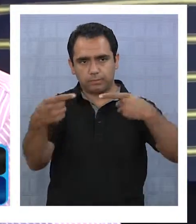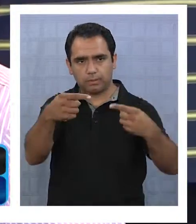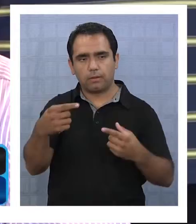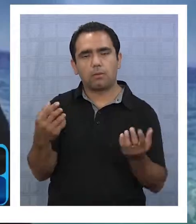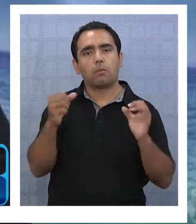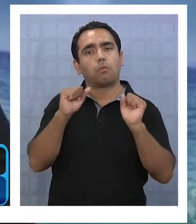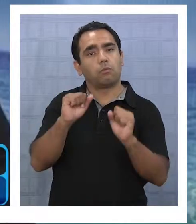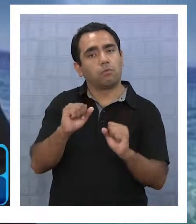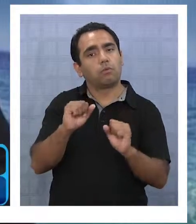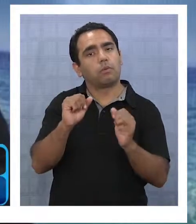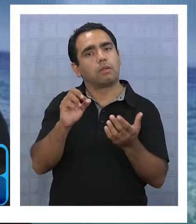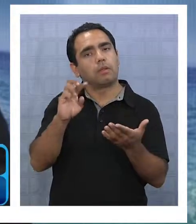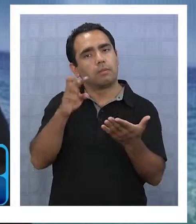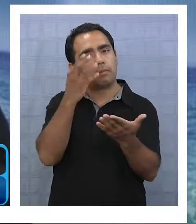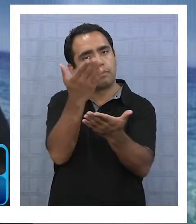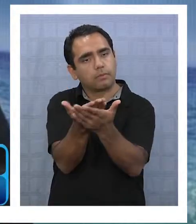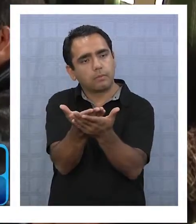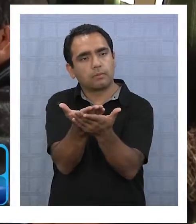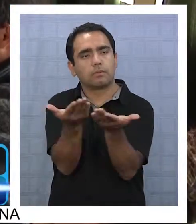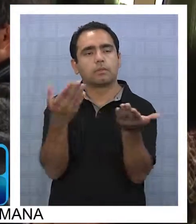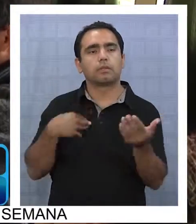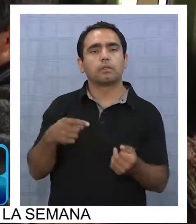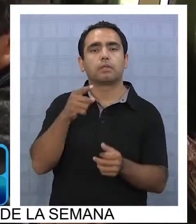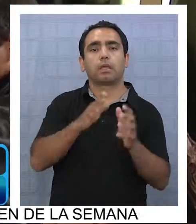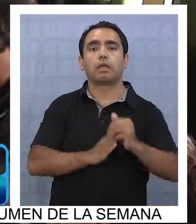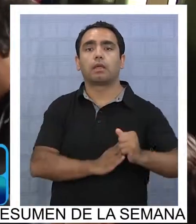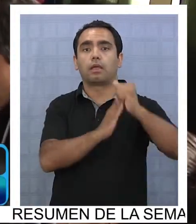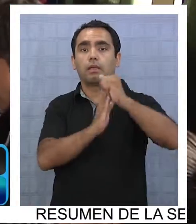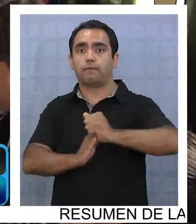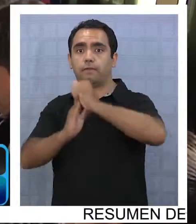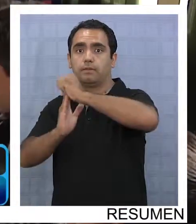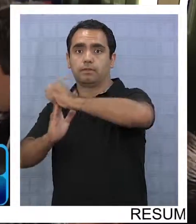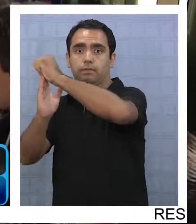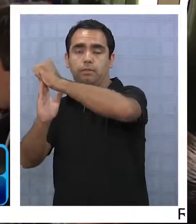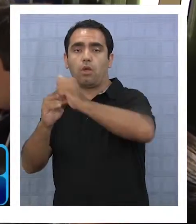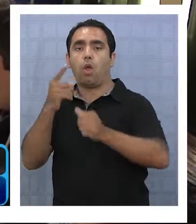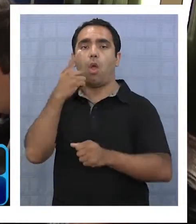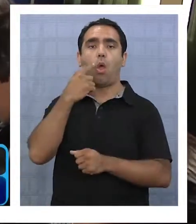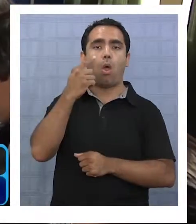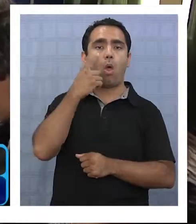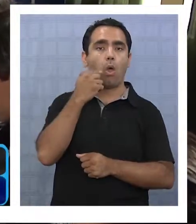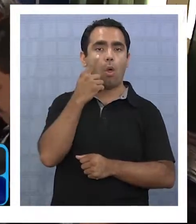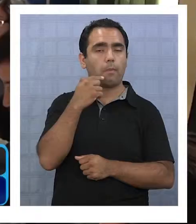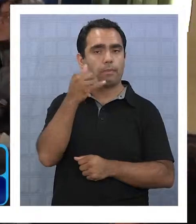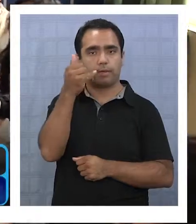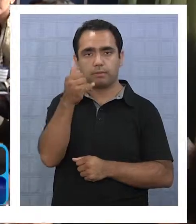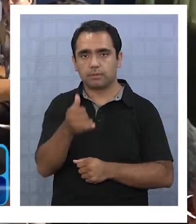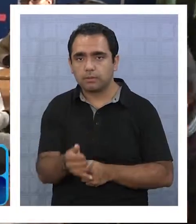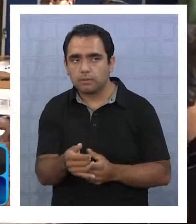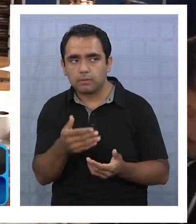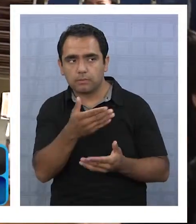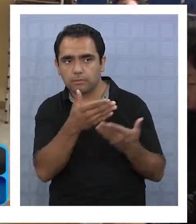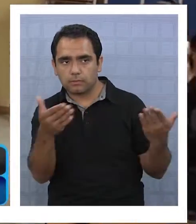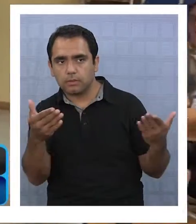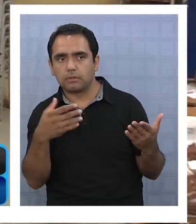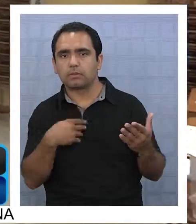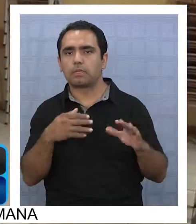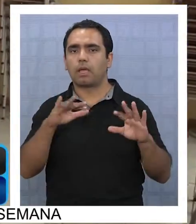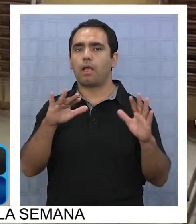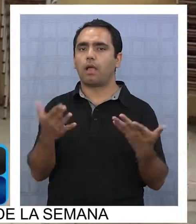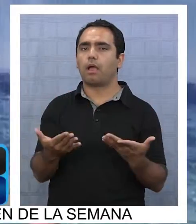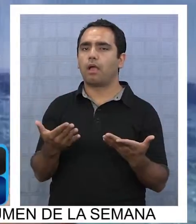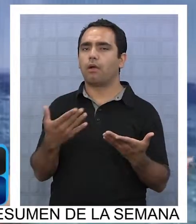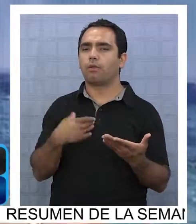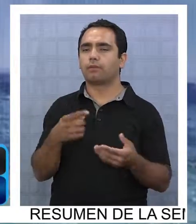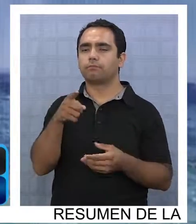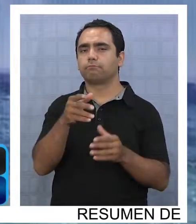eventuales candidaturas que, como es tradición, son encabezadas en su mayoría por hombres, realidad que se verá revolucionada